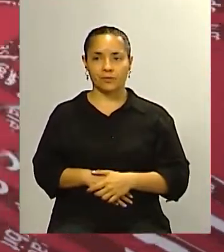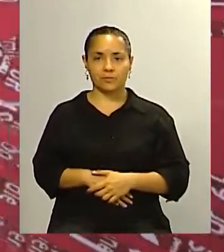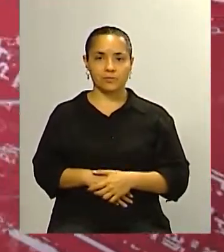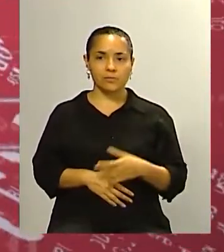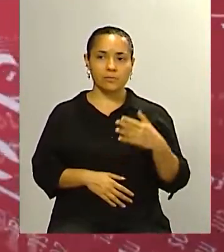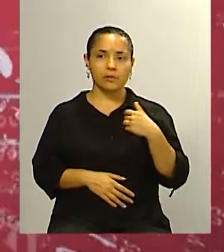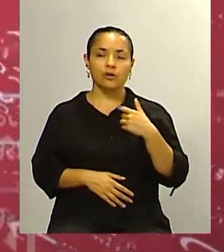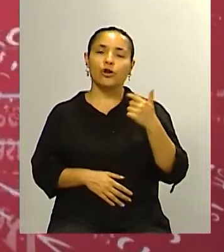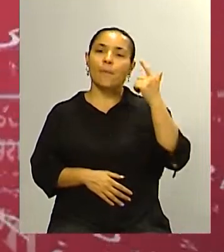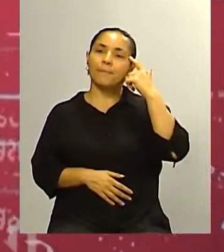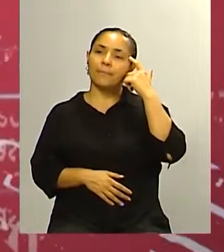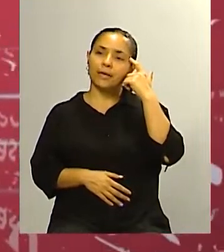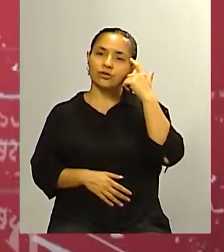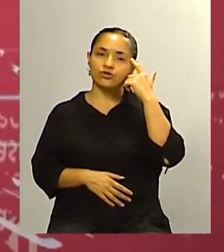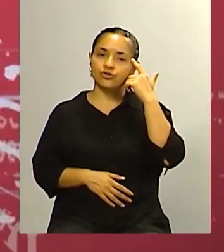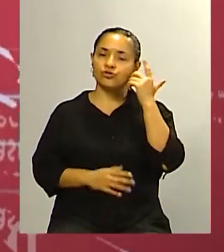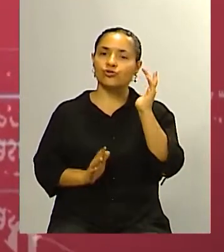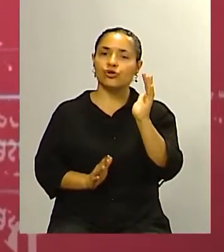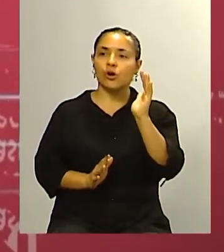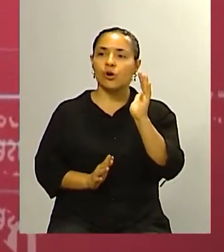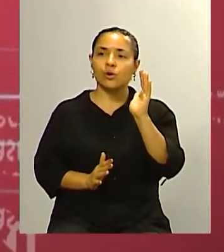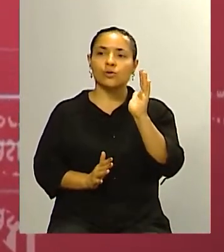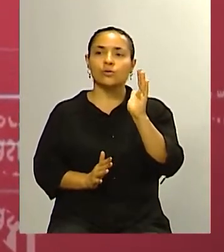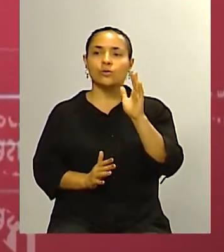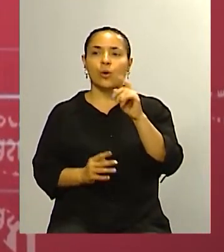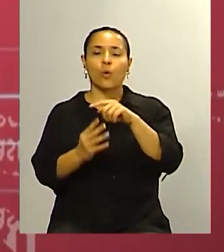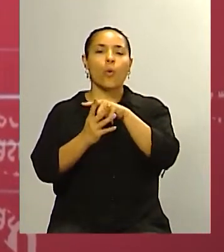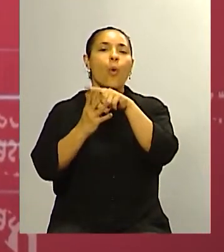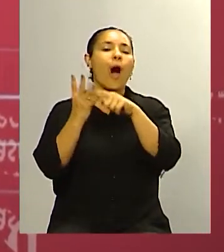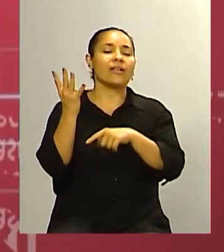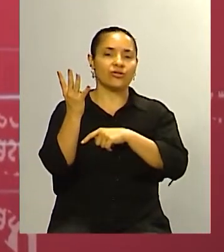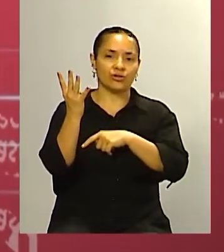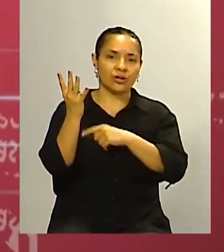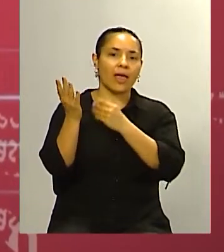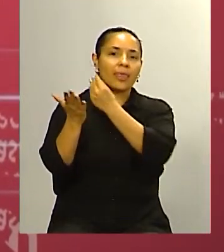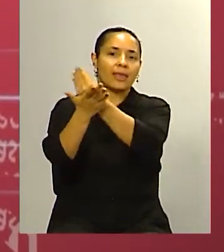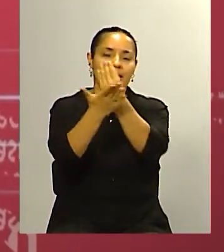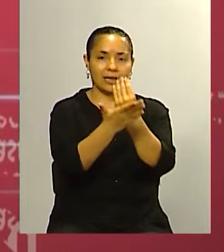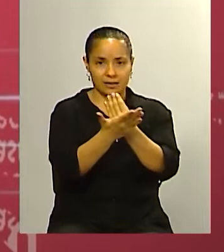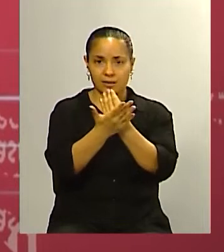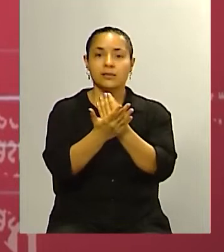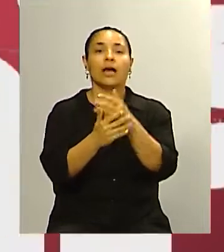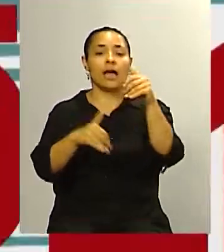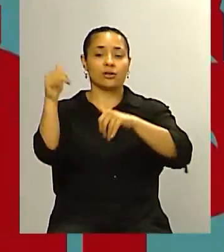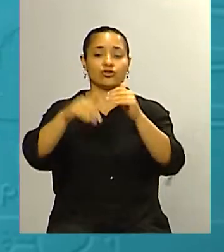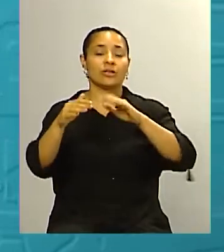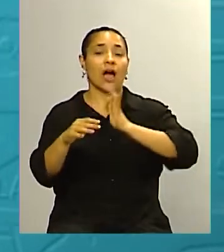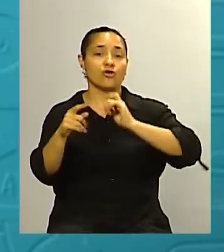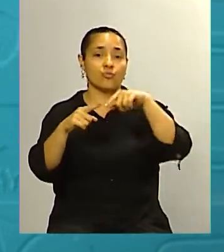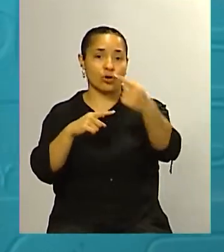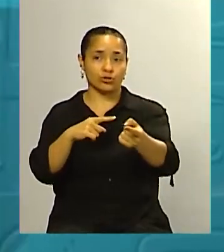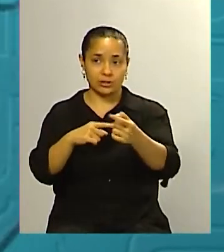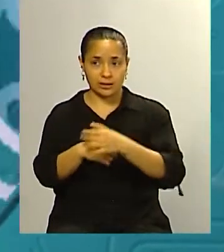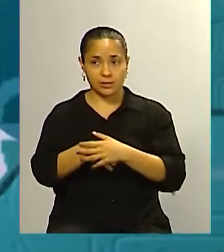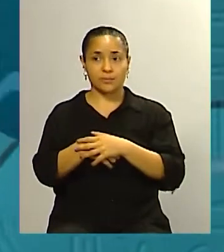una potencialidad de que tengamos apenas cuatro dirigentes que van a participar de las elecciones del año producción por el